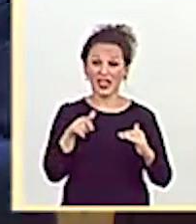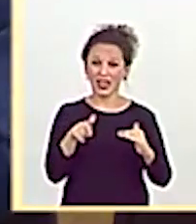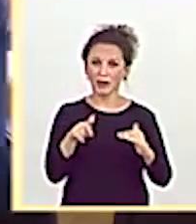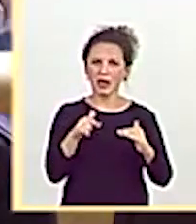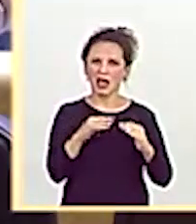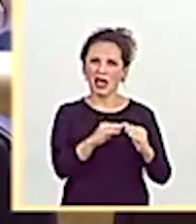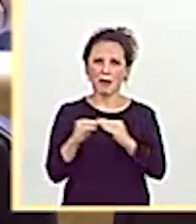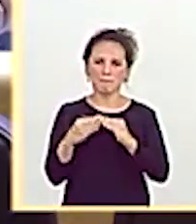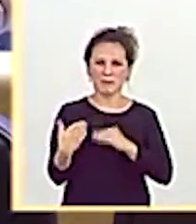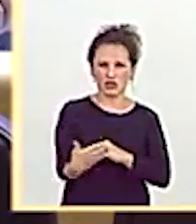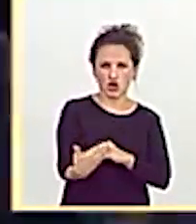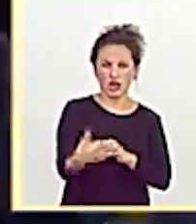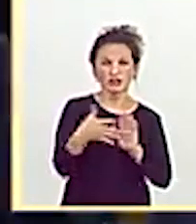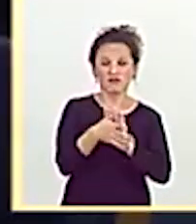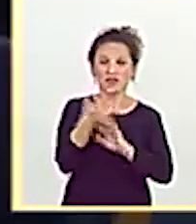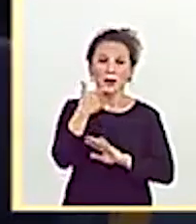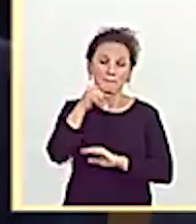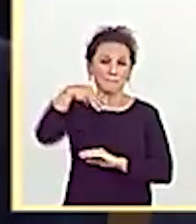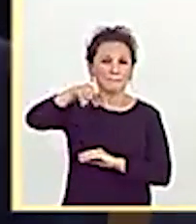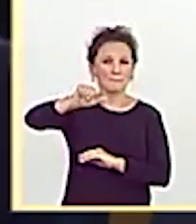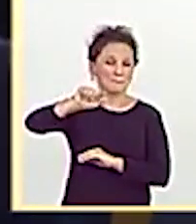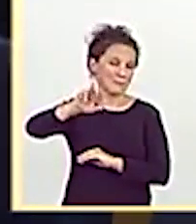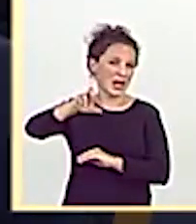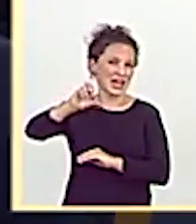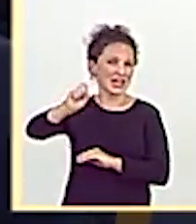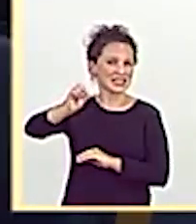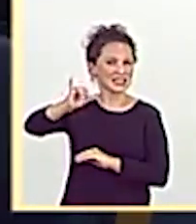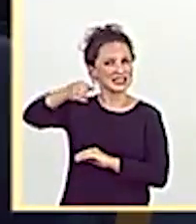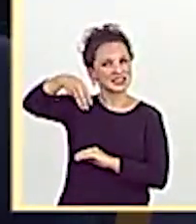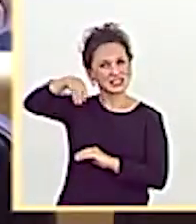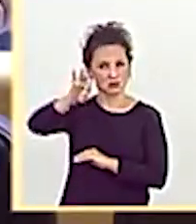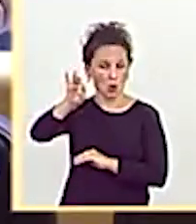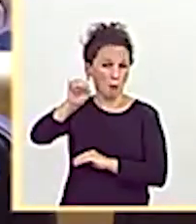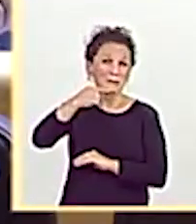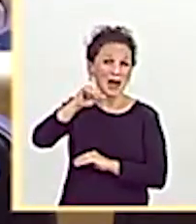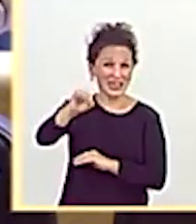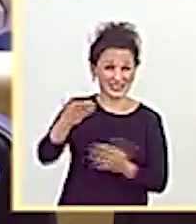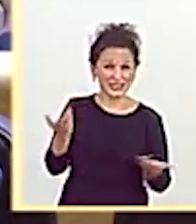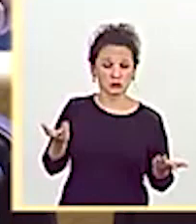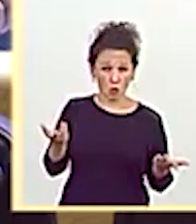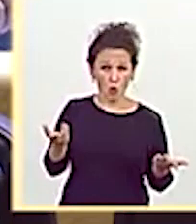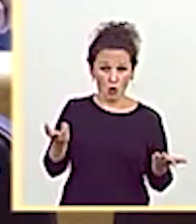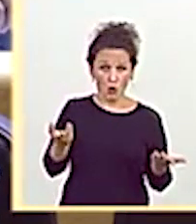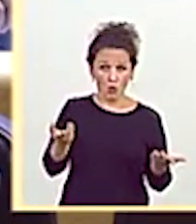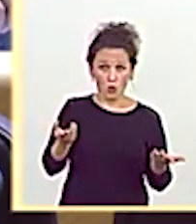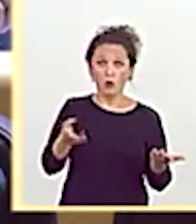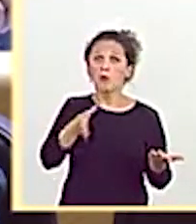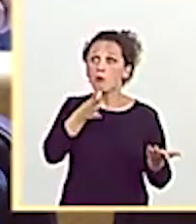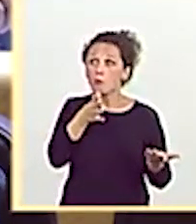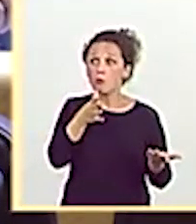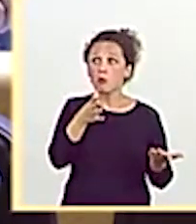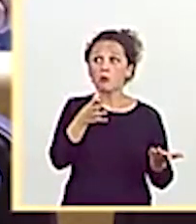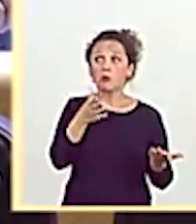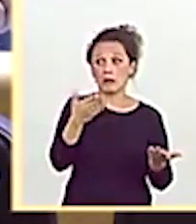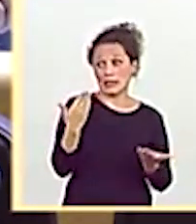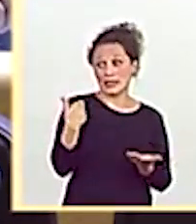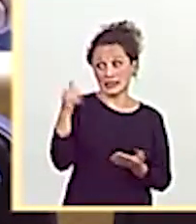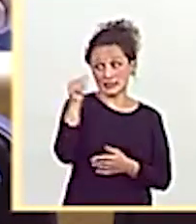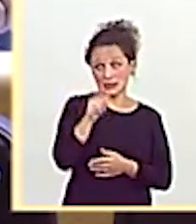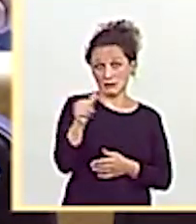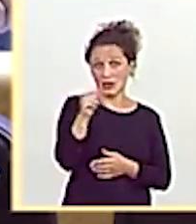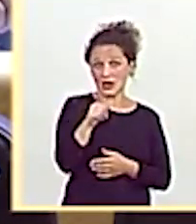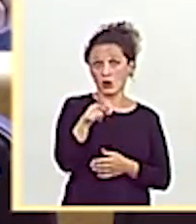señora CELA. Miren, le voy pedir muy brevemente un favor. Hace unas semanas usted, en fin, le deseamos que se recupere pronto,